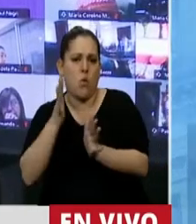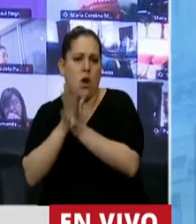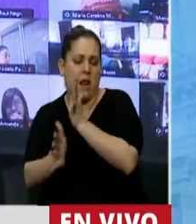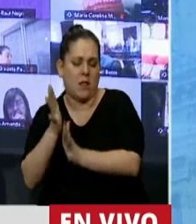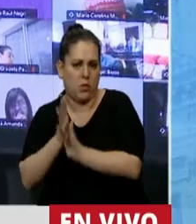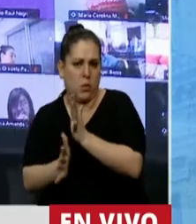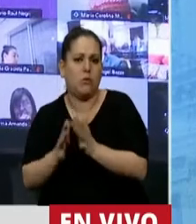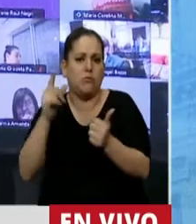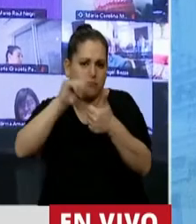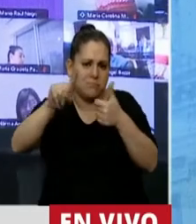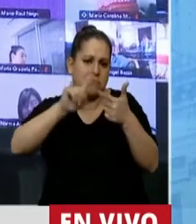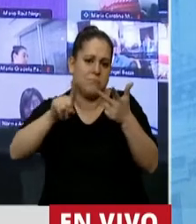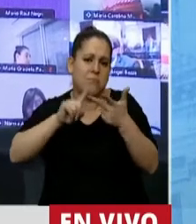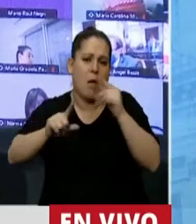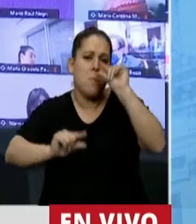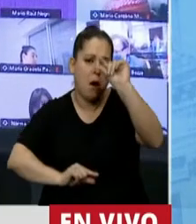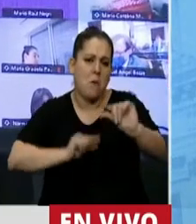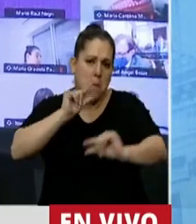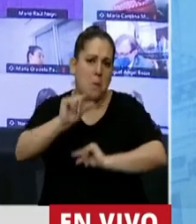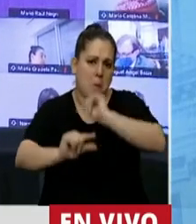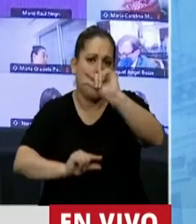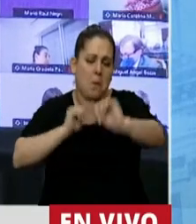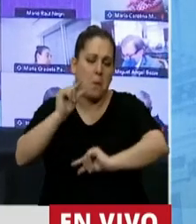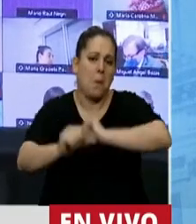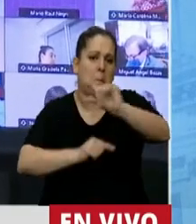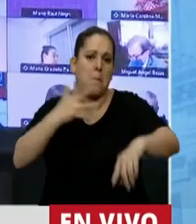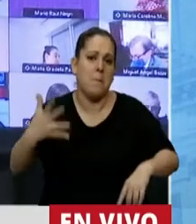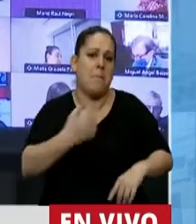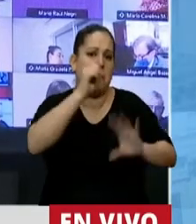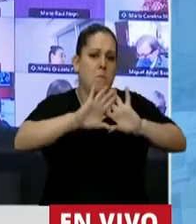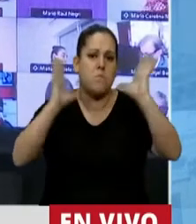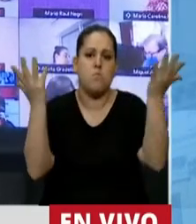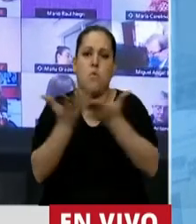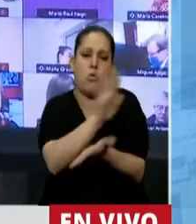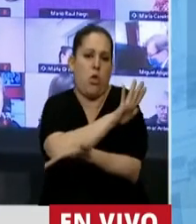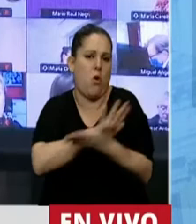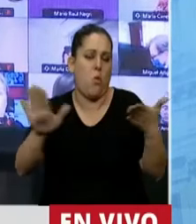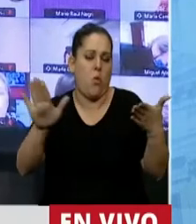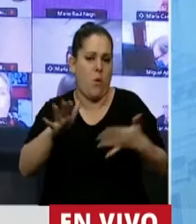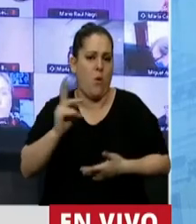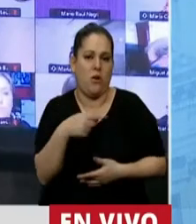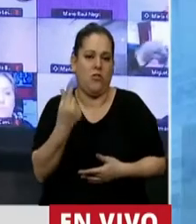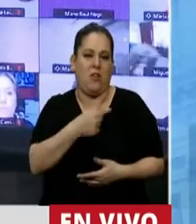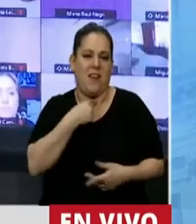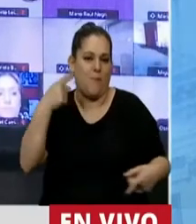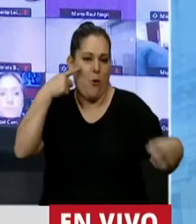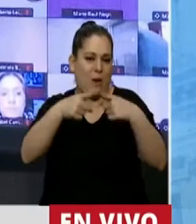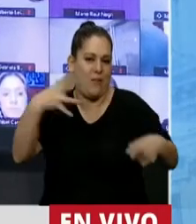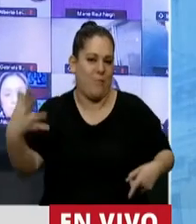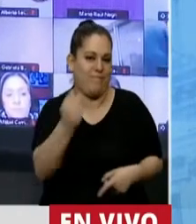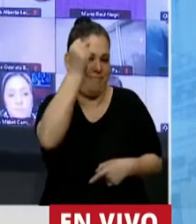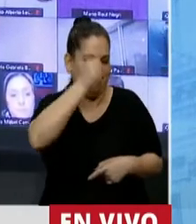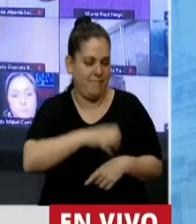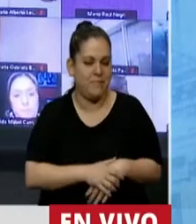que todos esos son pasos pequeños que vamos dando hacia ese nuevo mundo y esa nueva cosmovisión a la cual queremos arribar. Y lo que